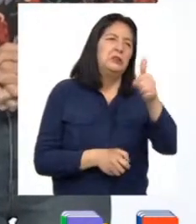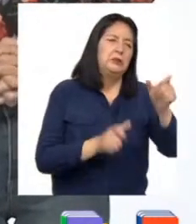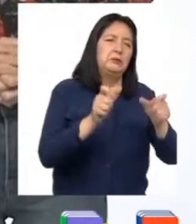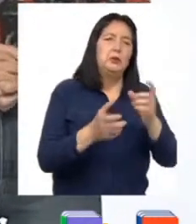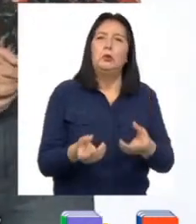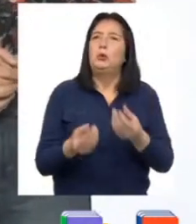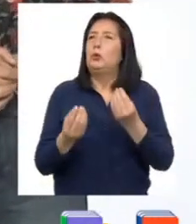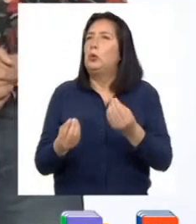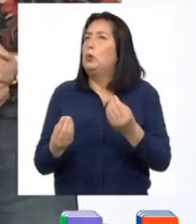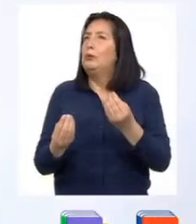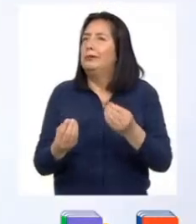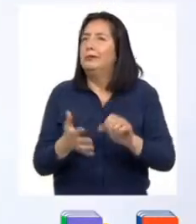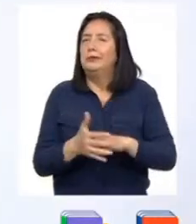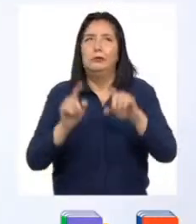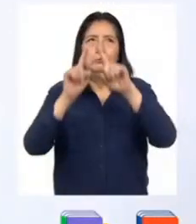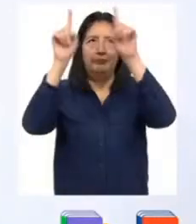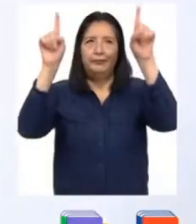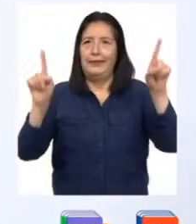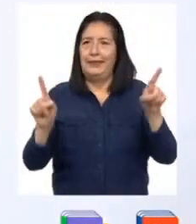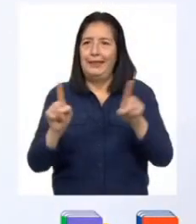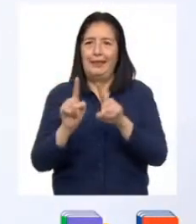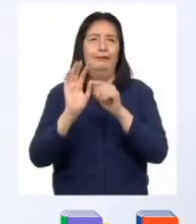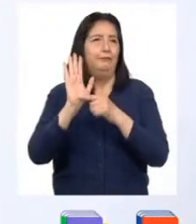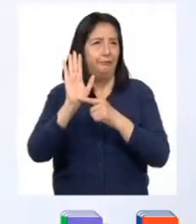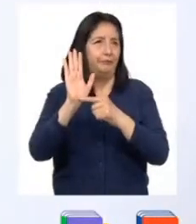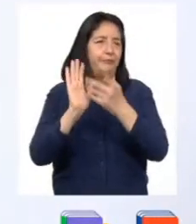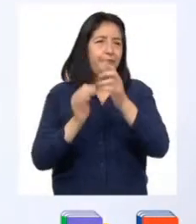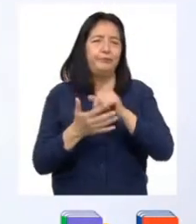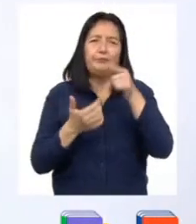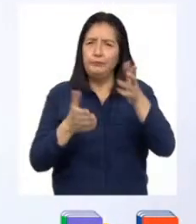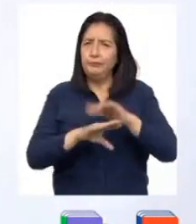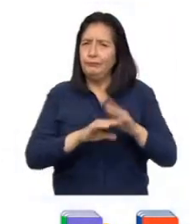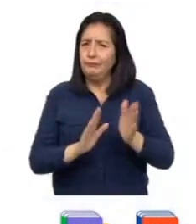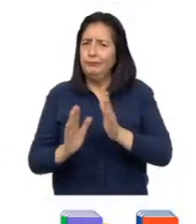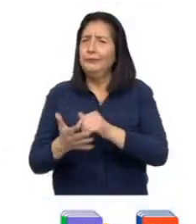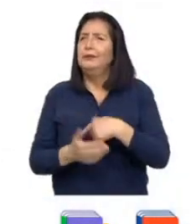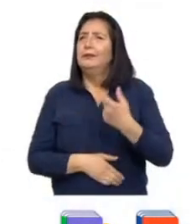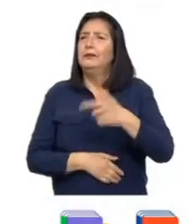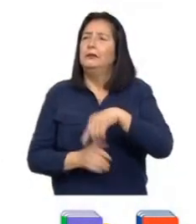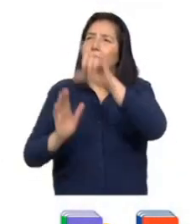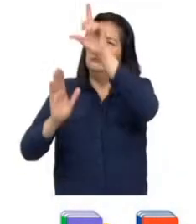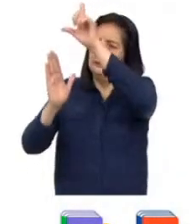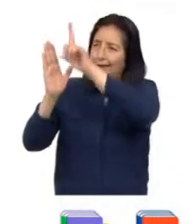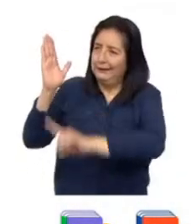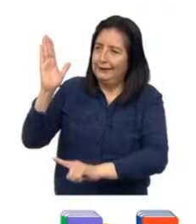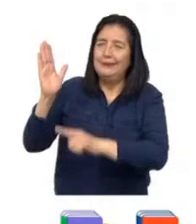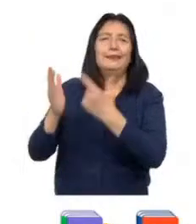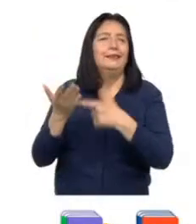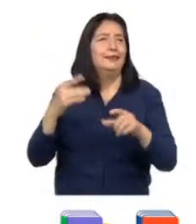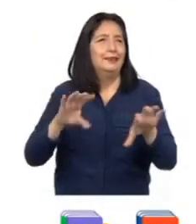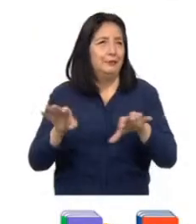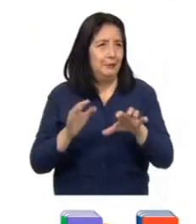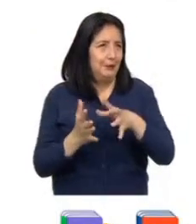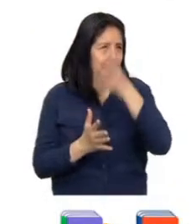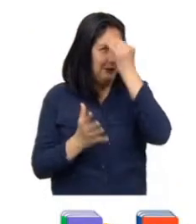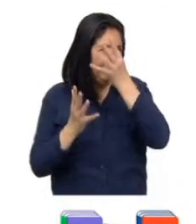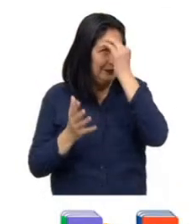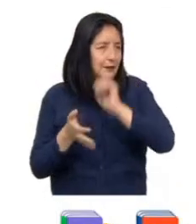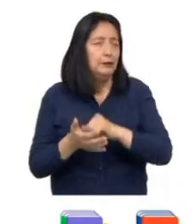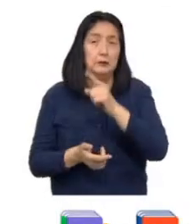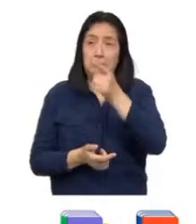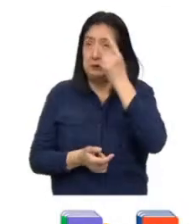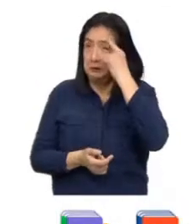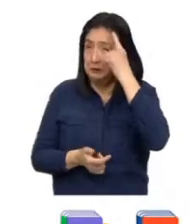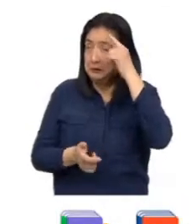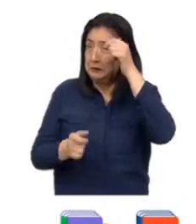elaboración de una ficha. Para organizarnos en esta tarea, creamos una lista de actividades por desarrollar. ¿Les parece si